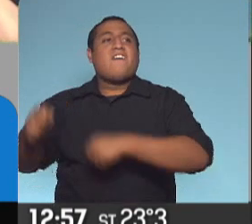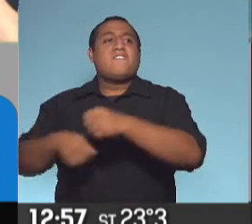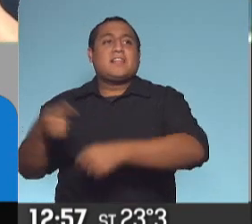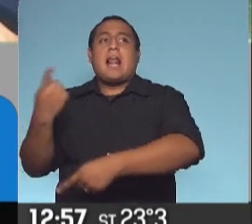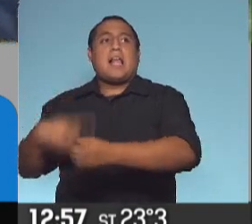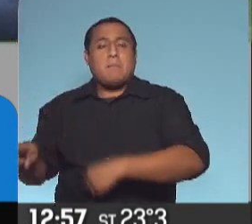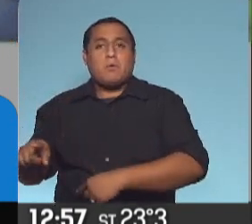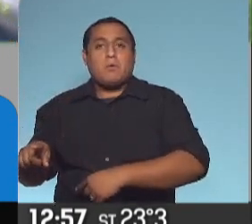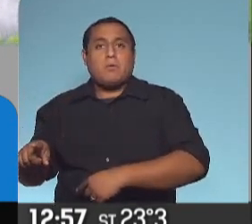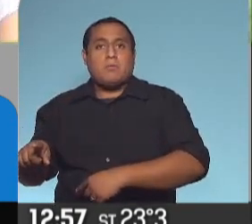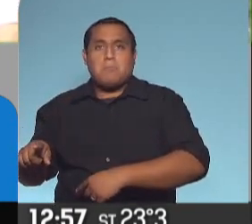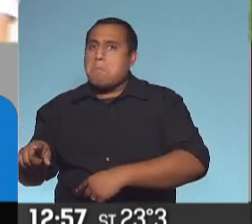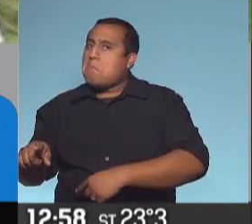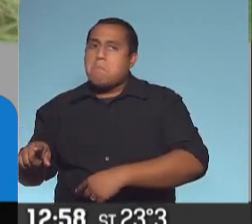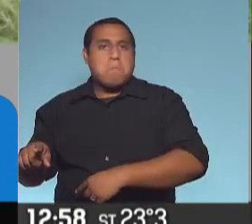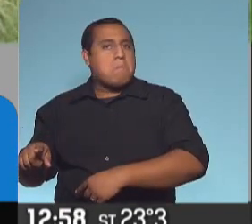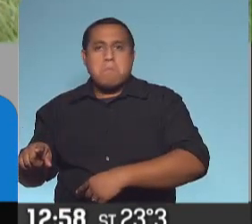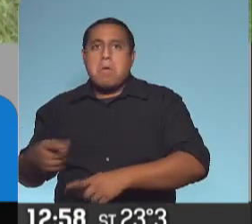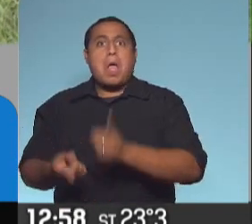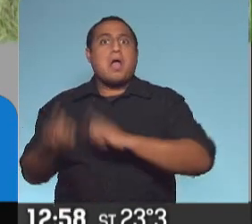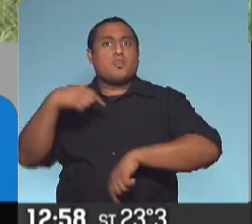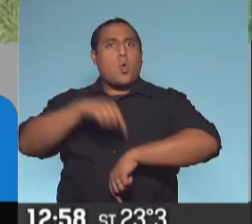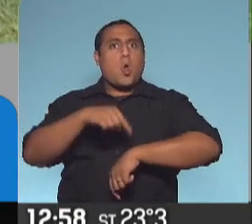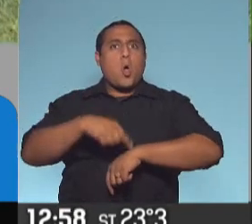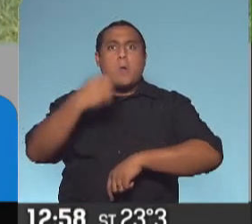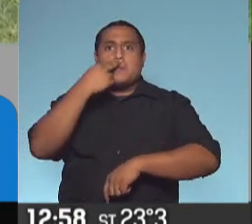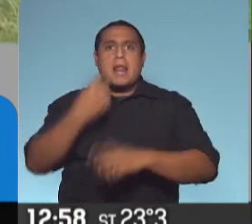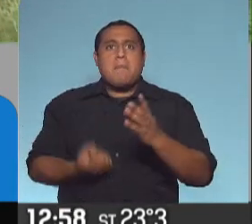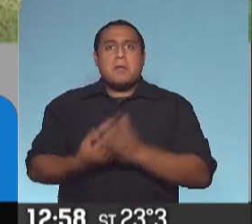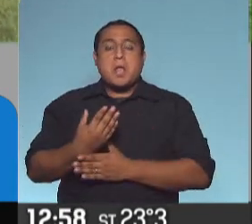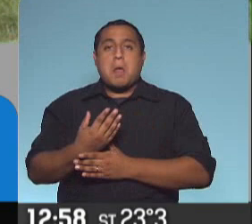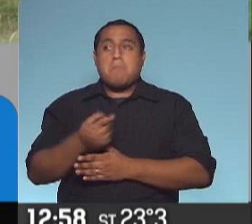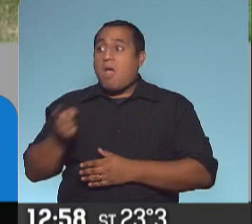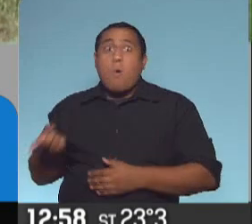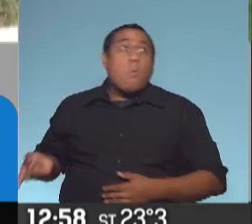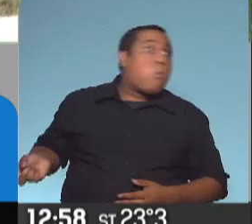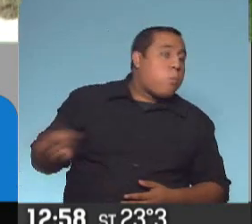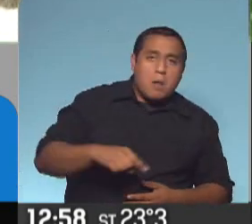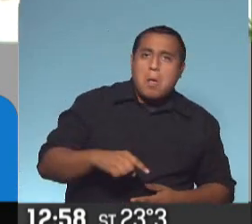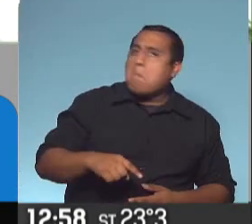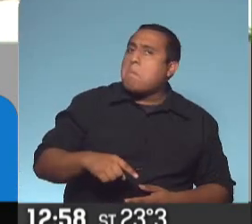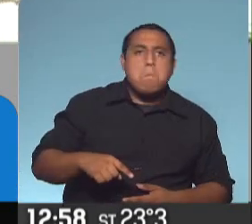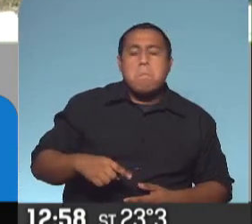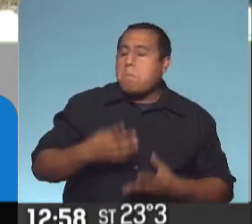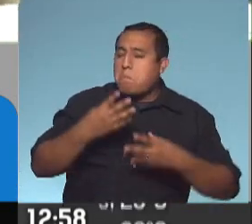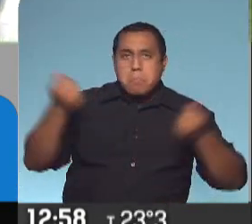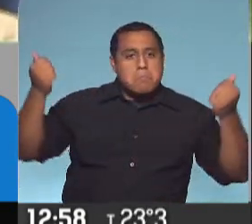Bueno, eso no ocurrió. Ayer desde las 11 de la mañana, Maya desapareció de aquí del barrio...